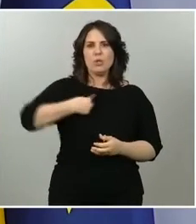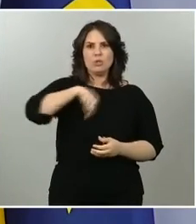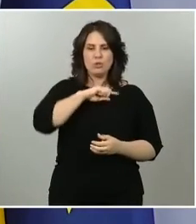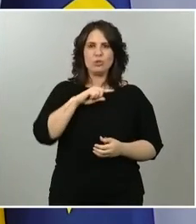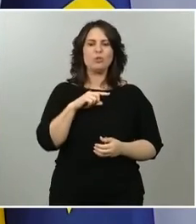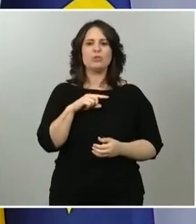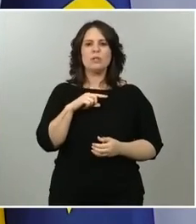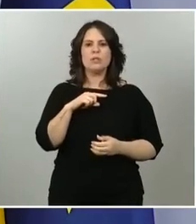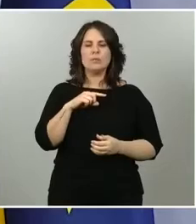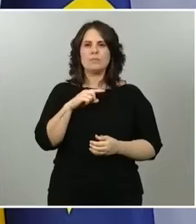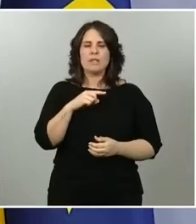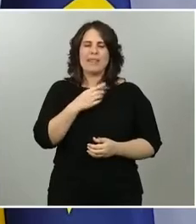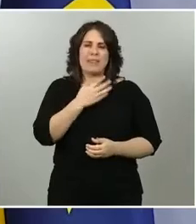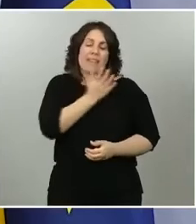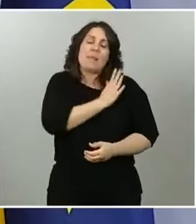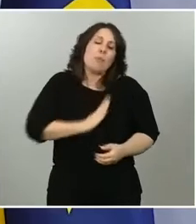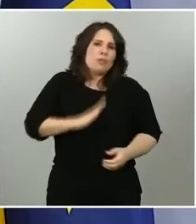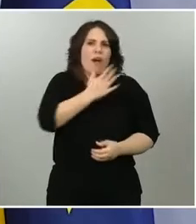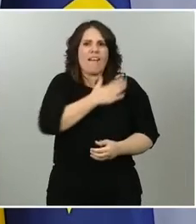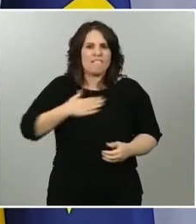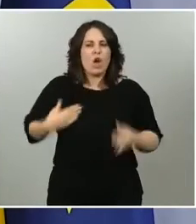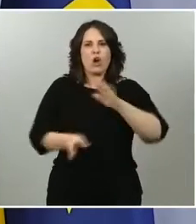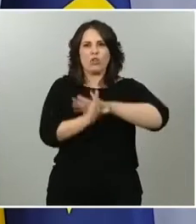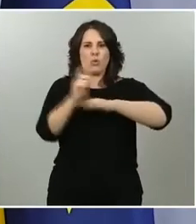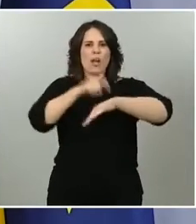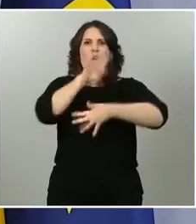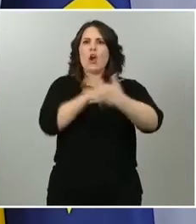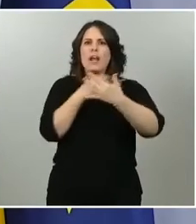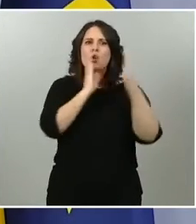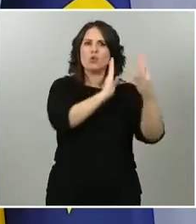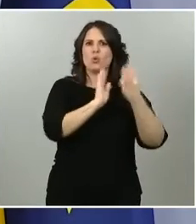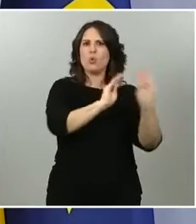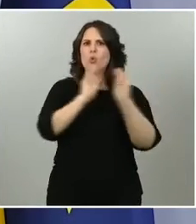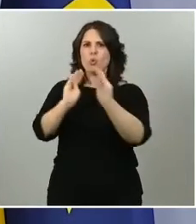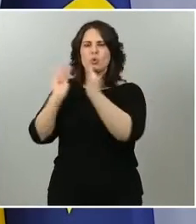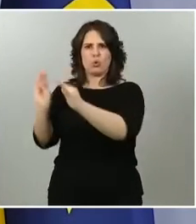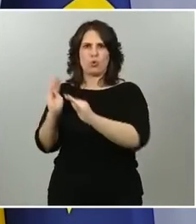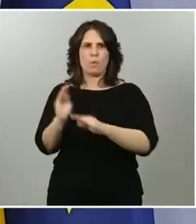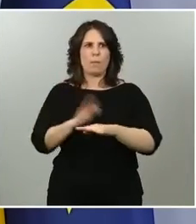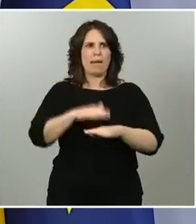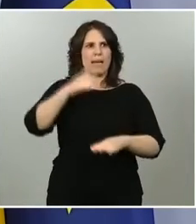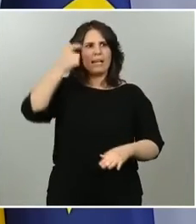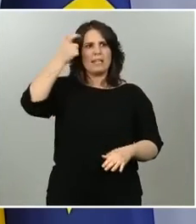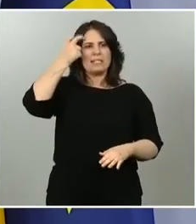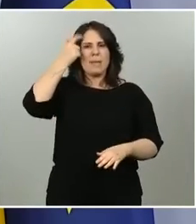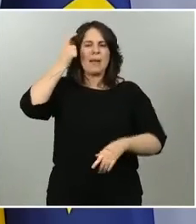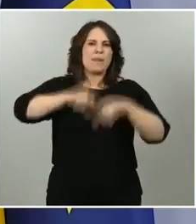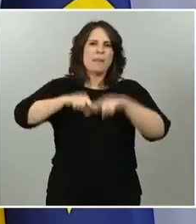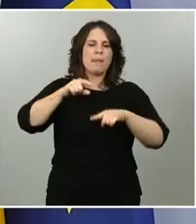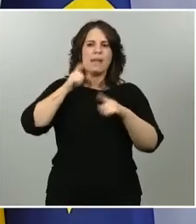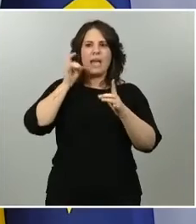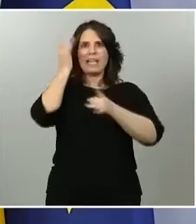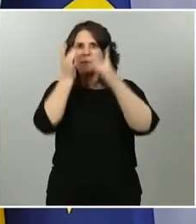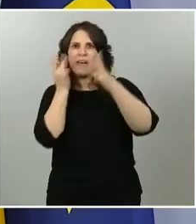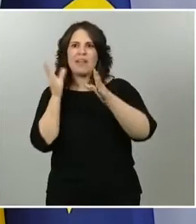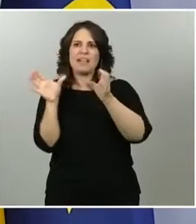franjas, que usted sabe que discriminan como unos pasillos horarios y permite la expresión para distintos tipos de actividades y para evitar que coincidan